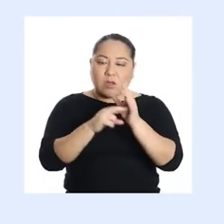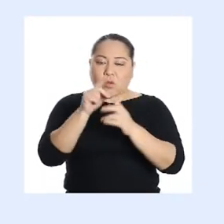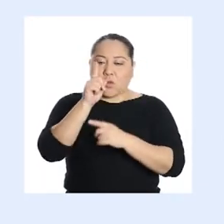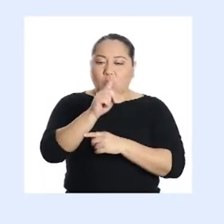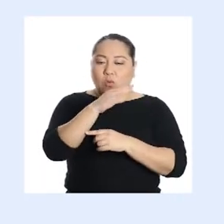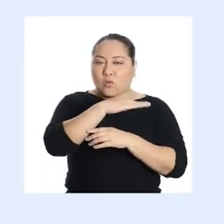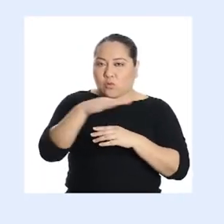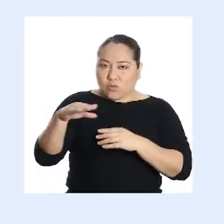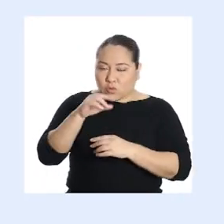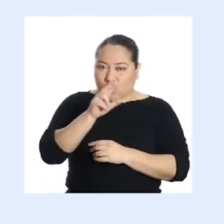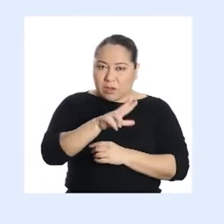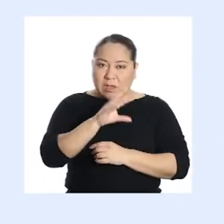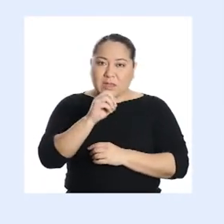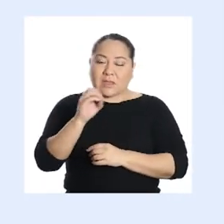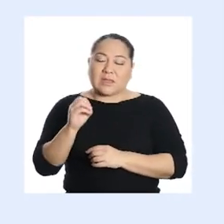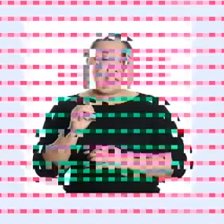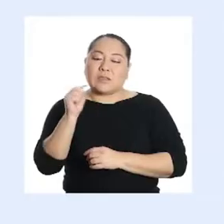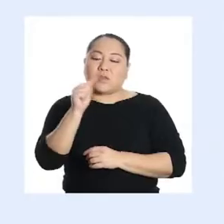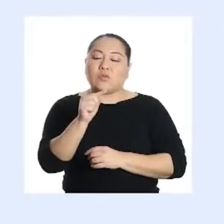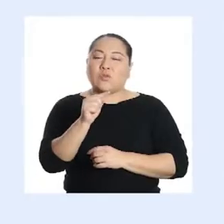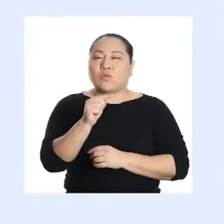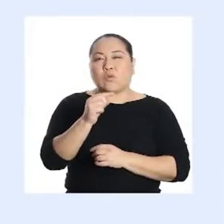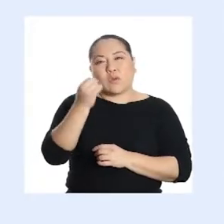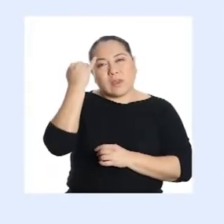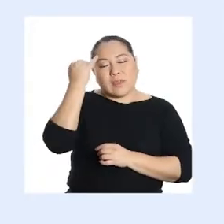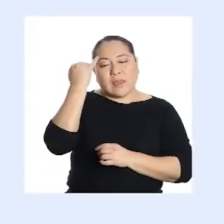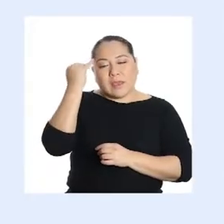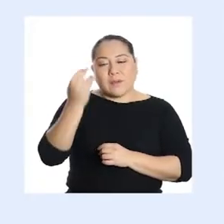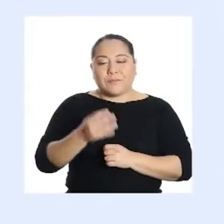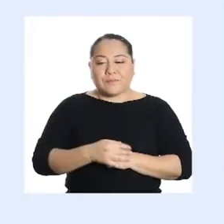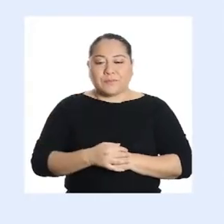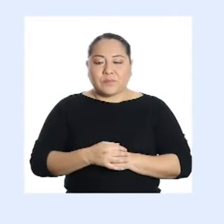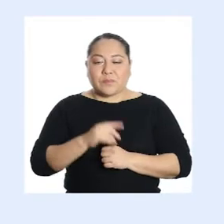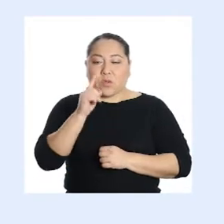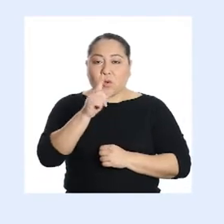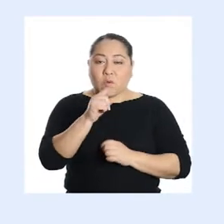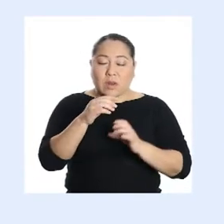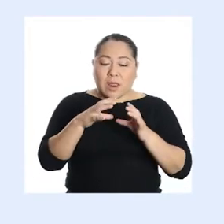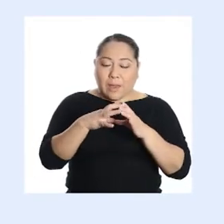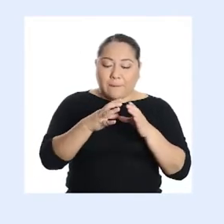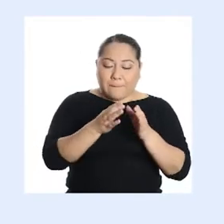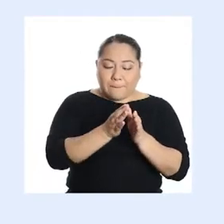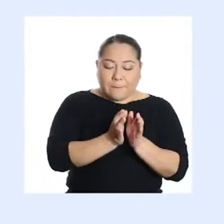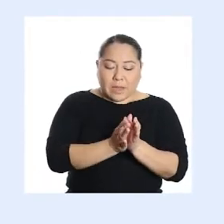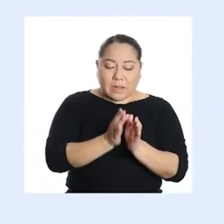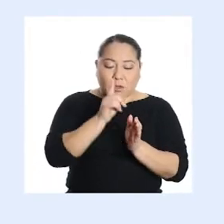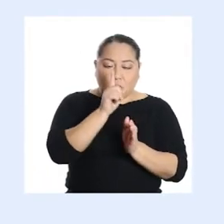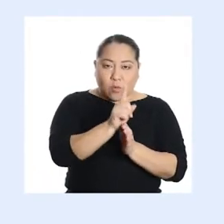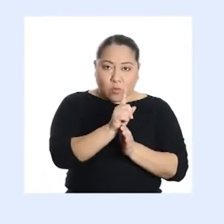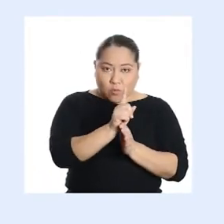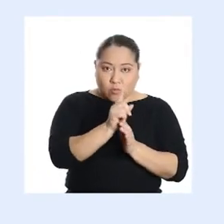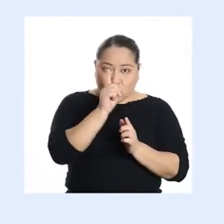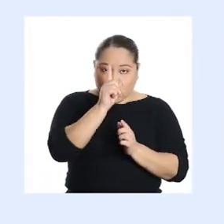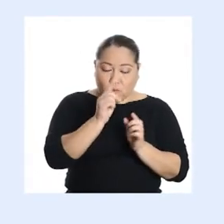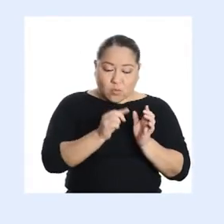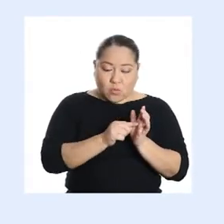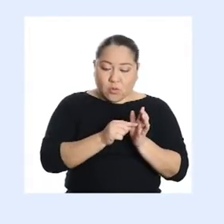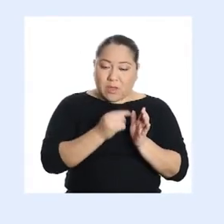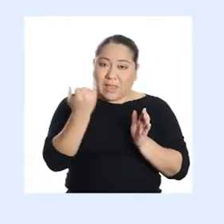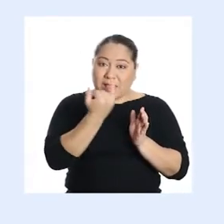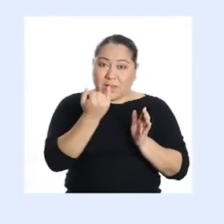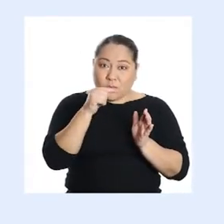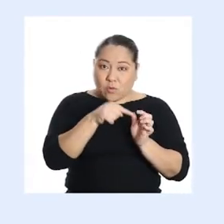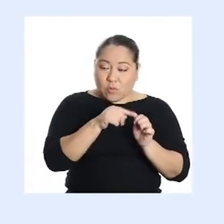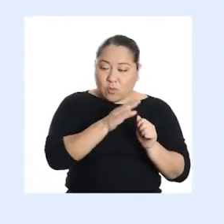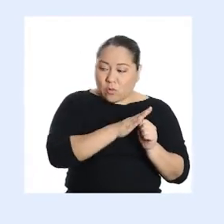fracción 1 sobre 300, su interpretación sería esta. Un segmento de 1 unidad en